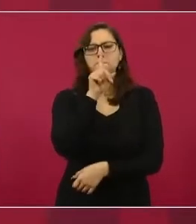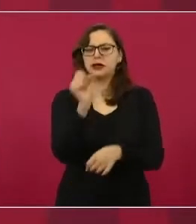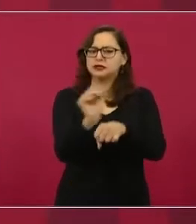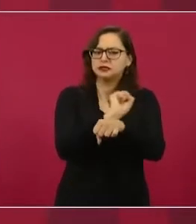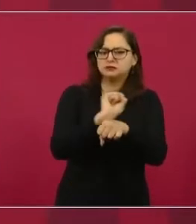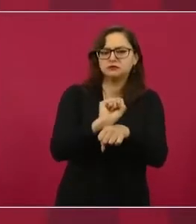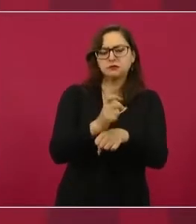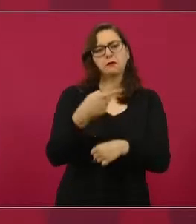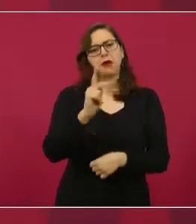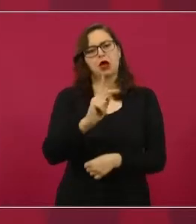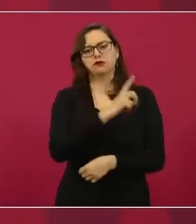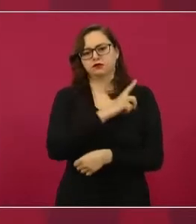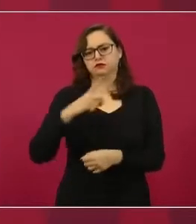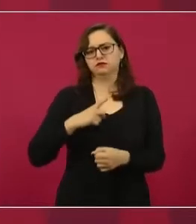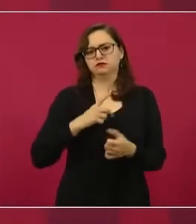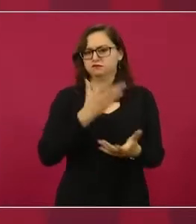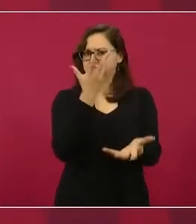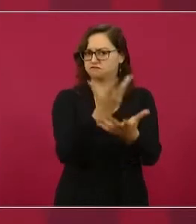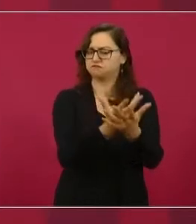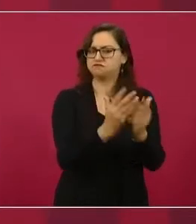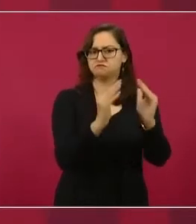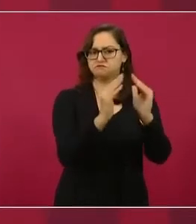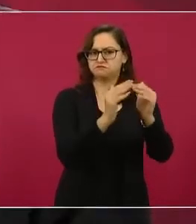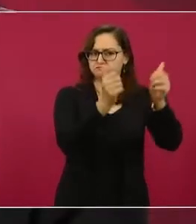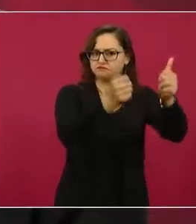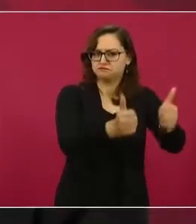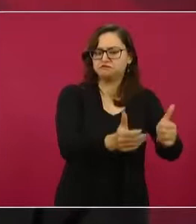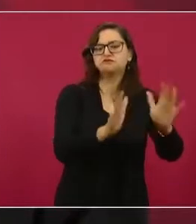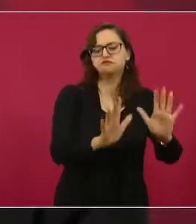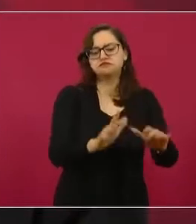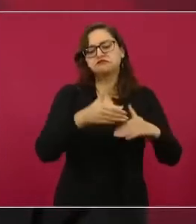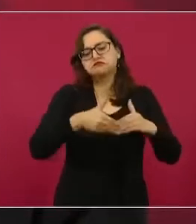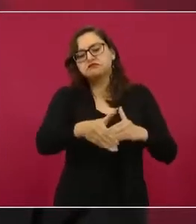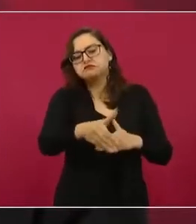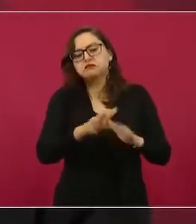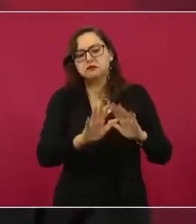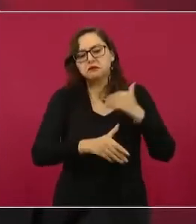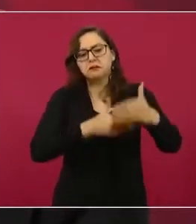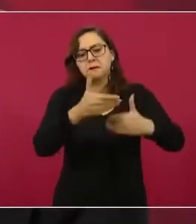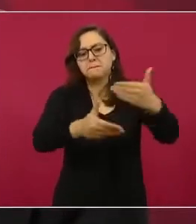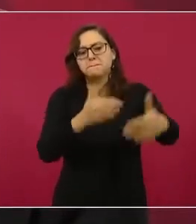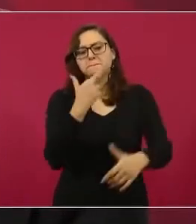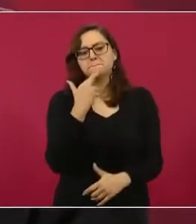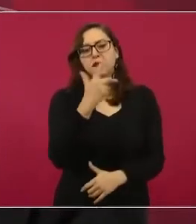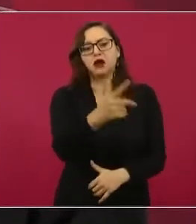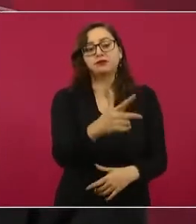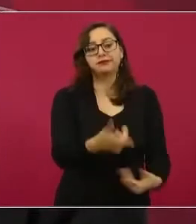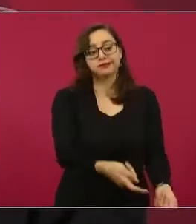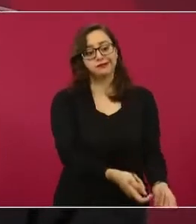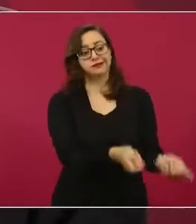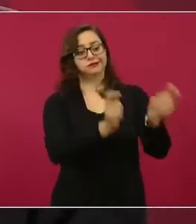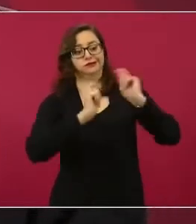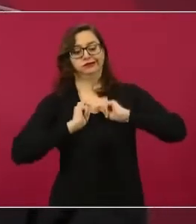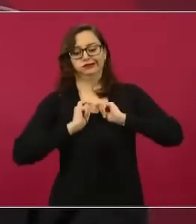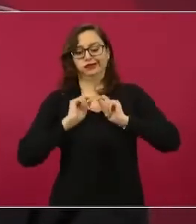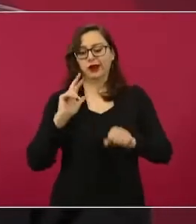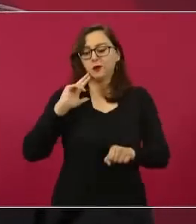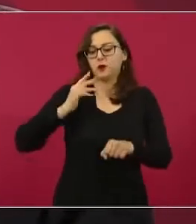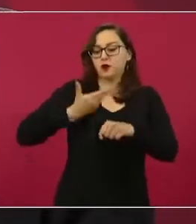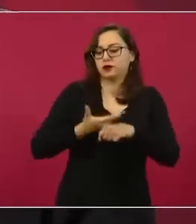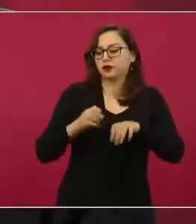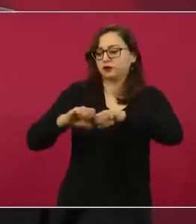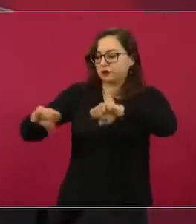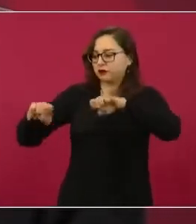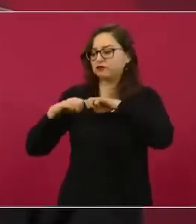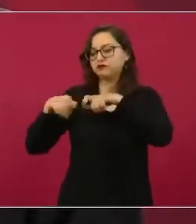mejore en los próximos días. En tanto, nos ha encargado que nos hagamos cargo este equipo de